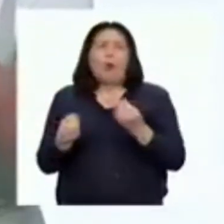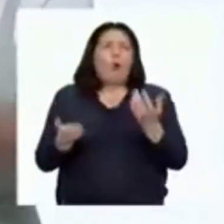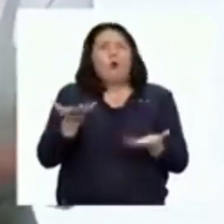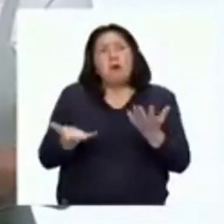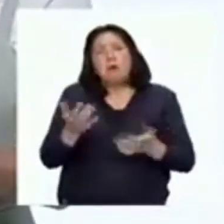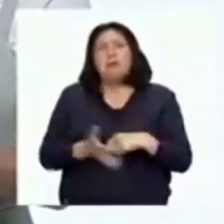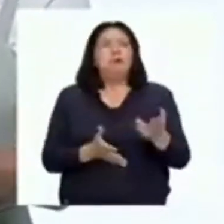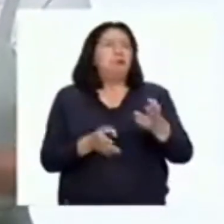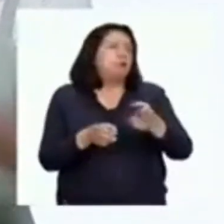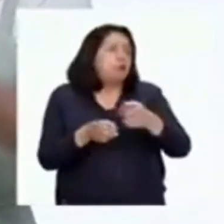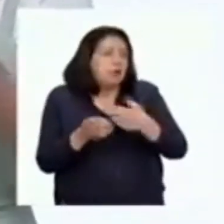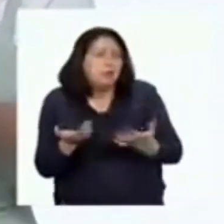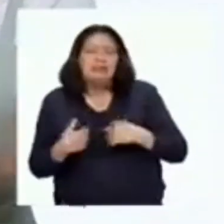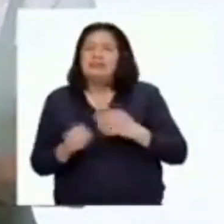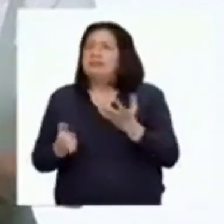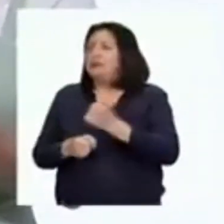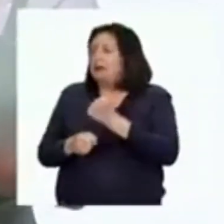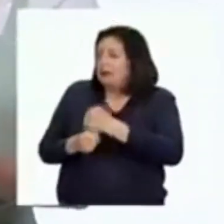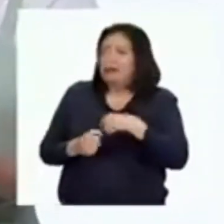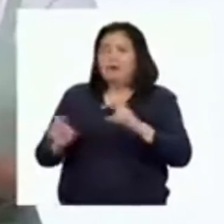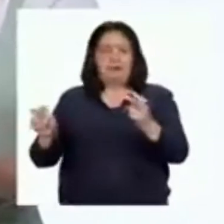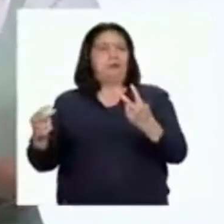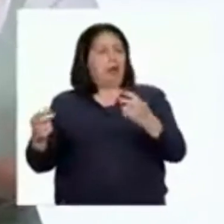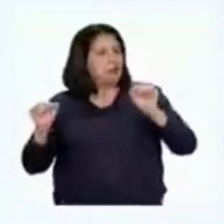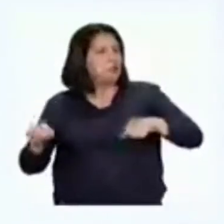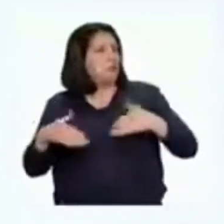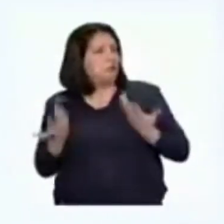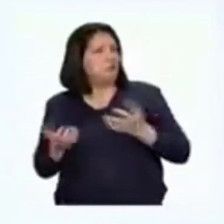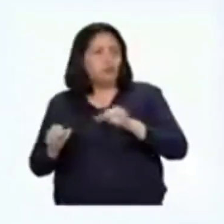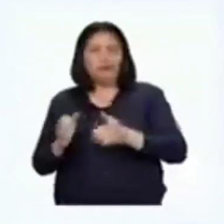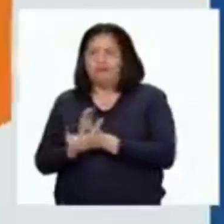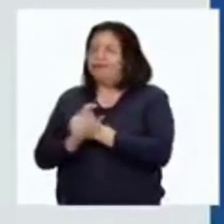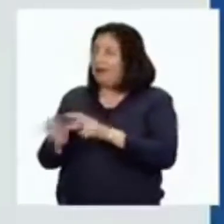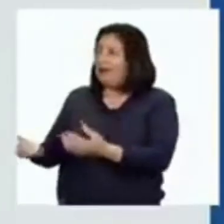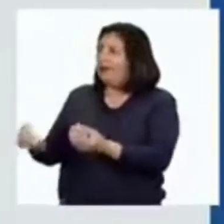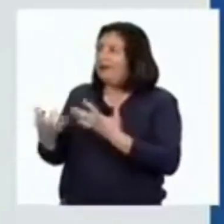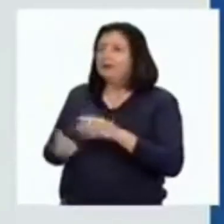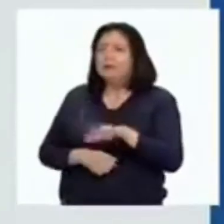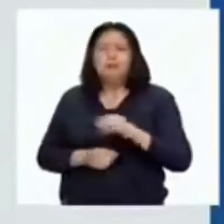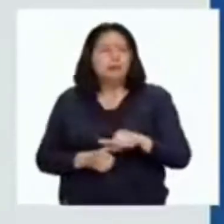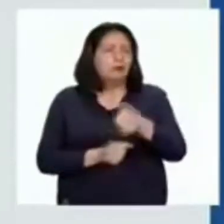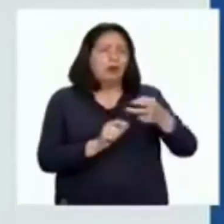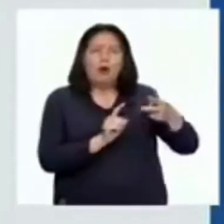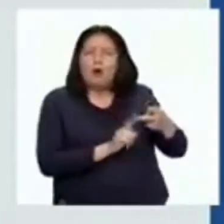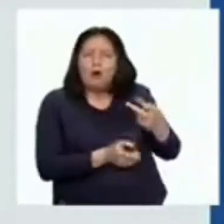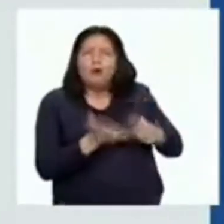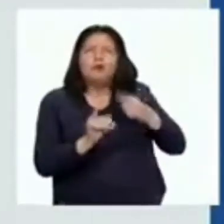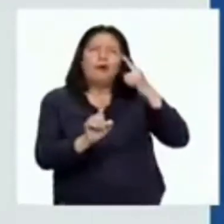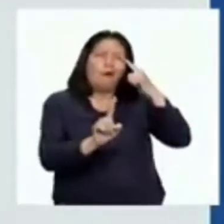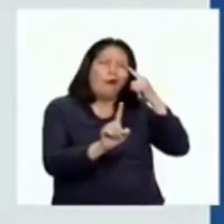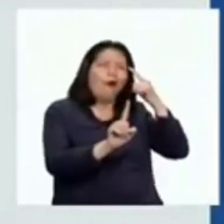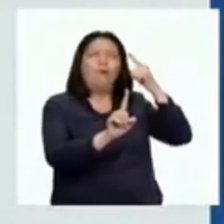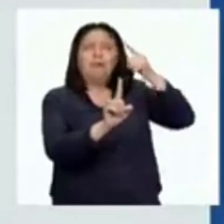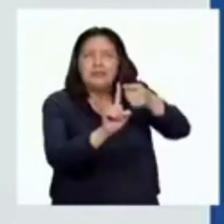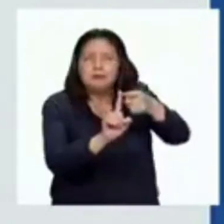tareas, nos sentimos apreciados, valorados y capaces. Por otro lado, fijarnos metas y alcanzar